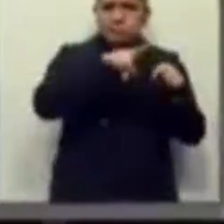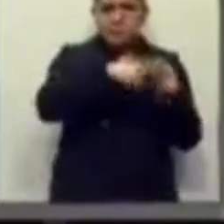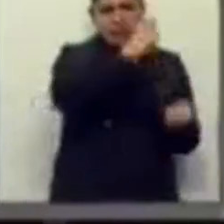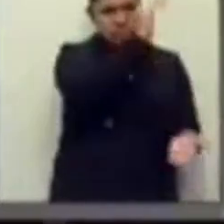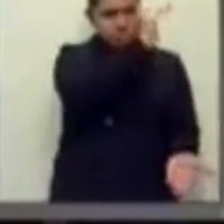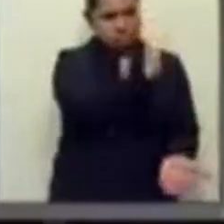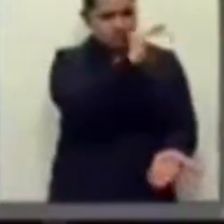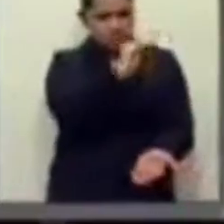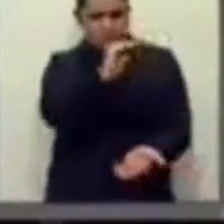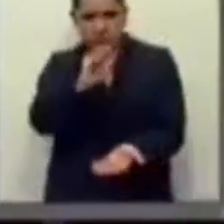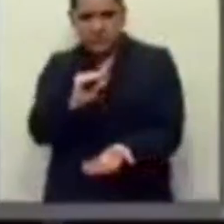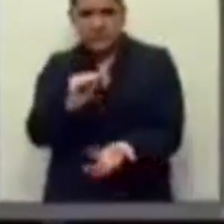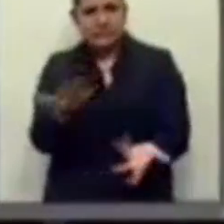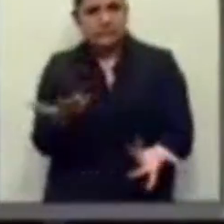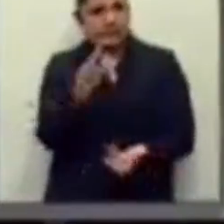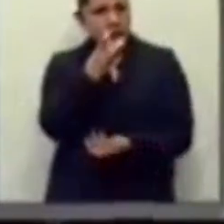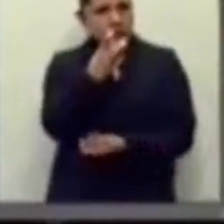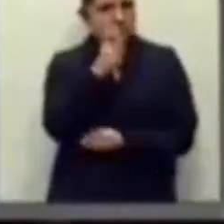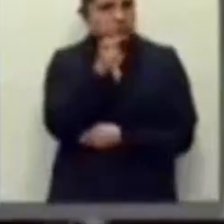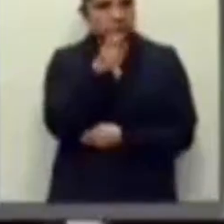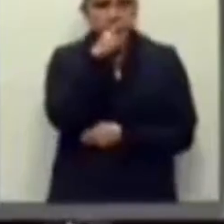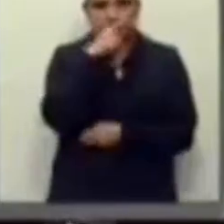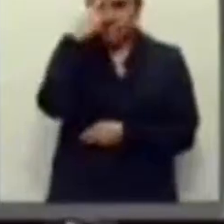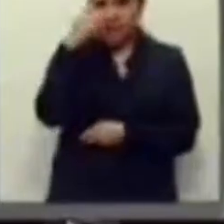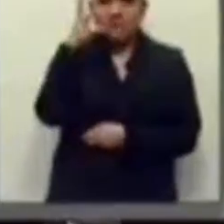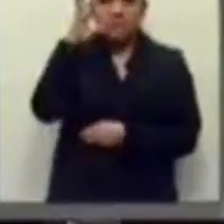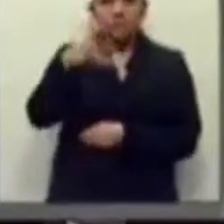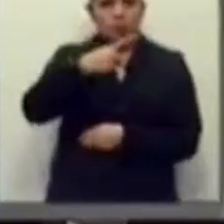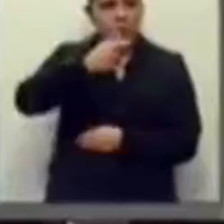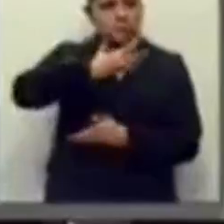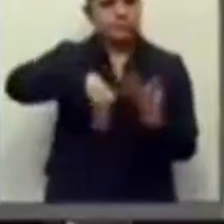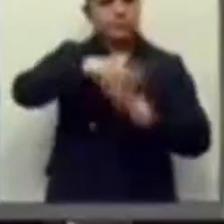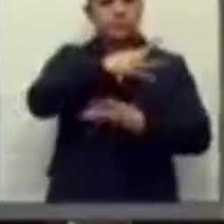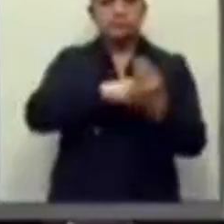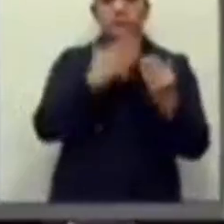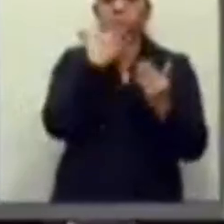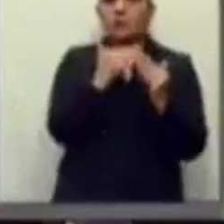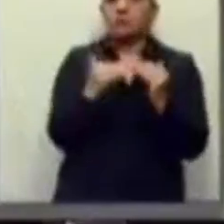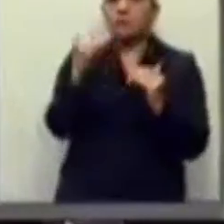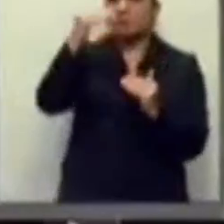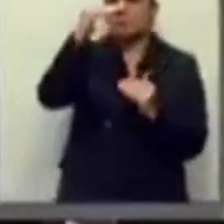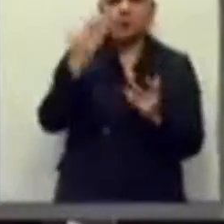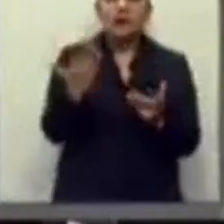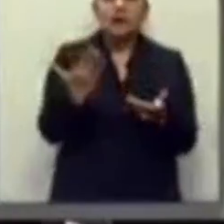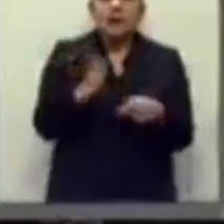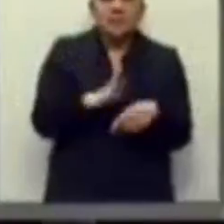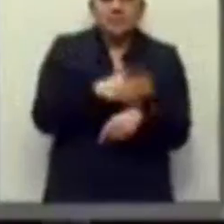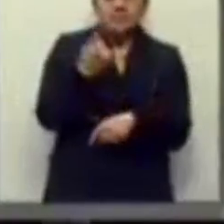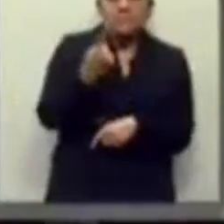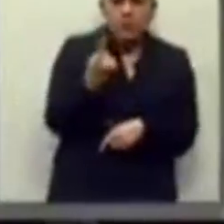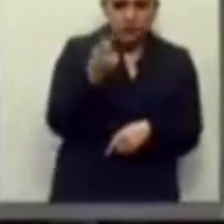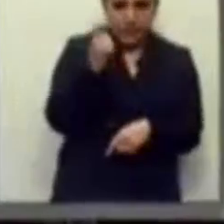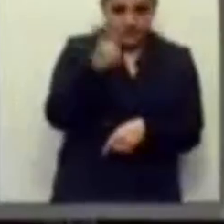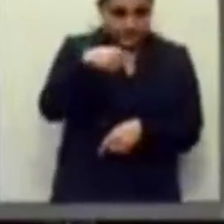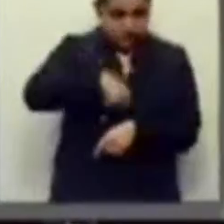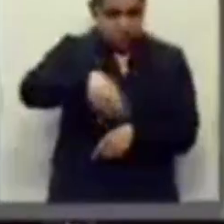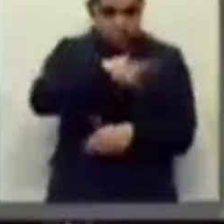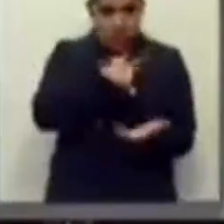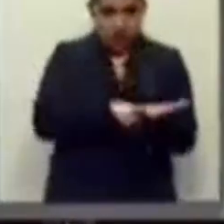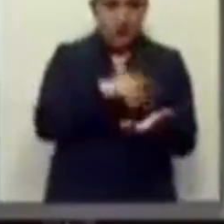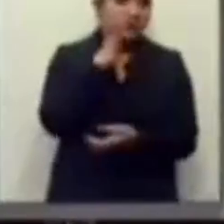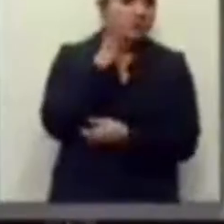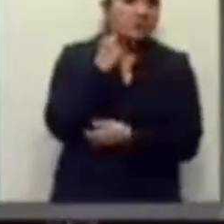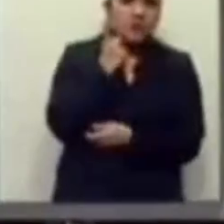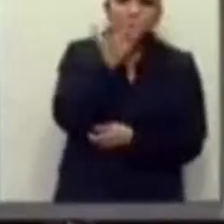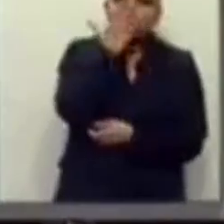negativos en el crecimiento económico. Y llegamos a todo esto porque este Congreso no discute con seriedad ni